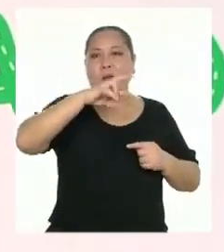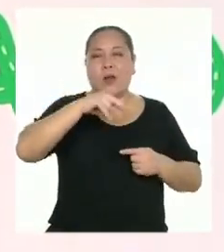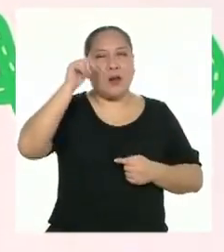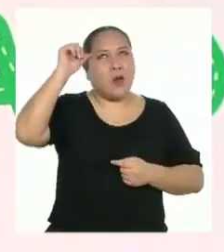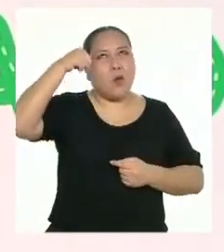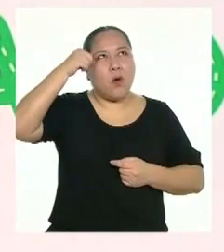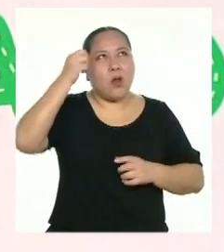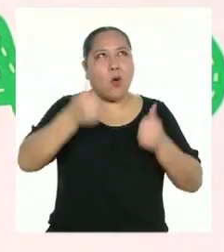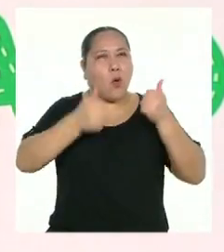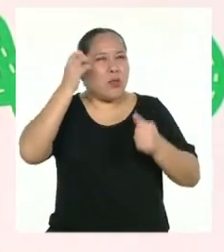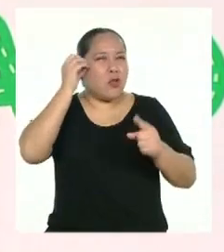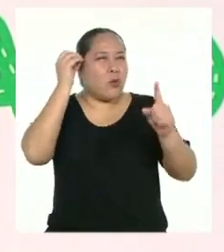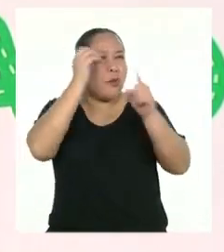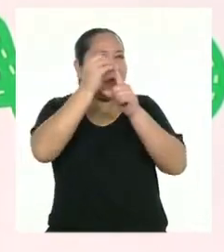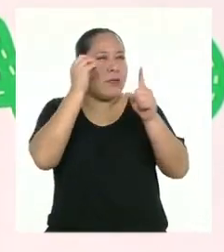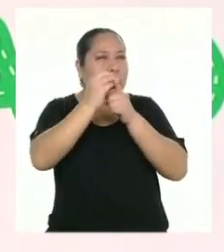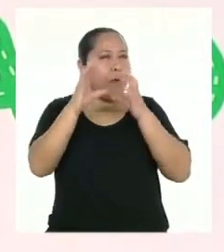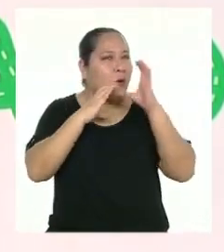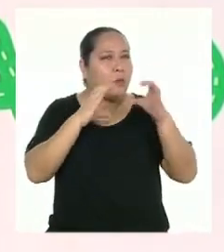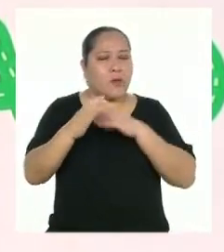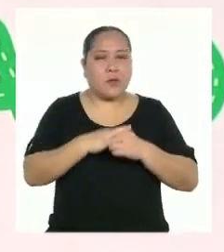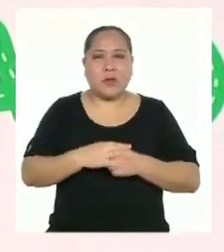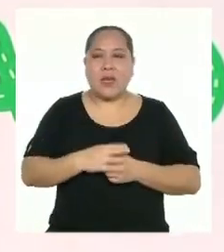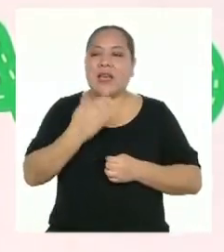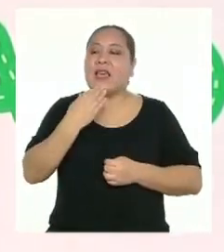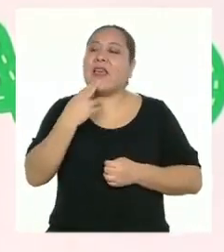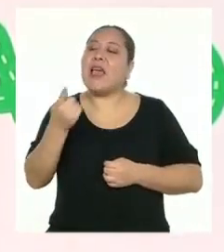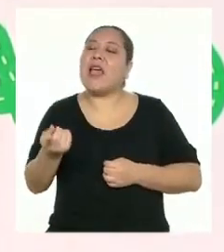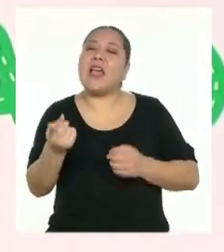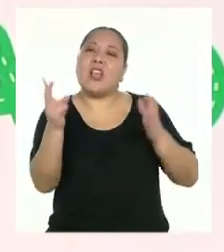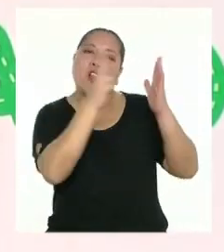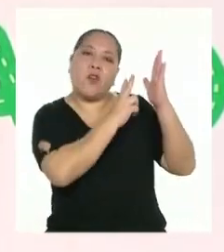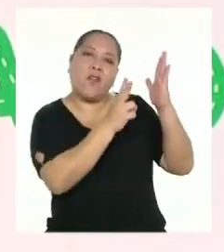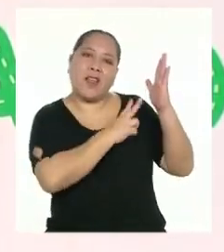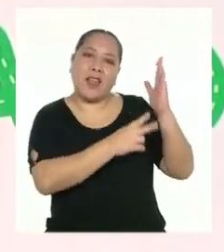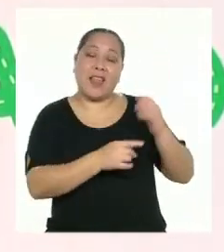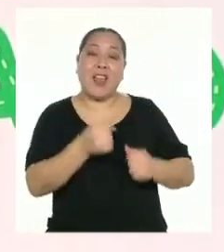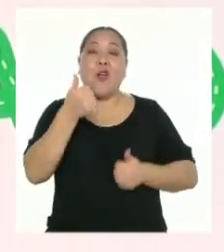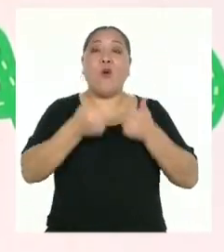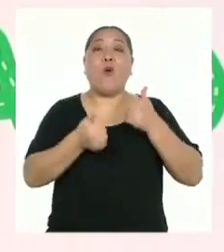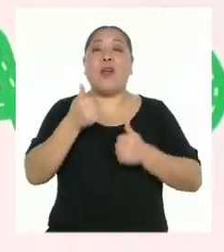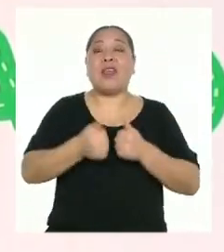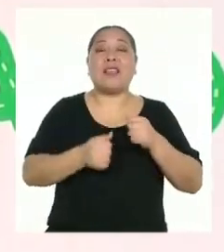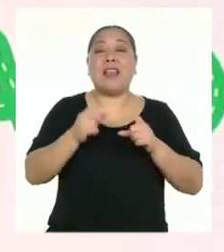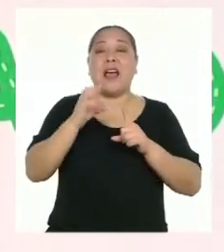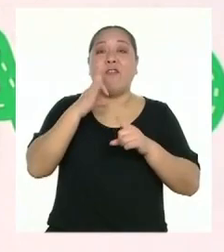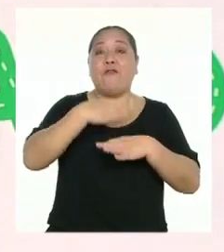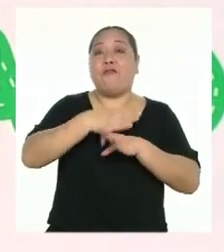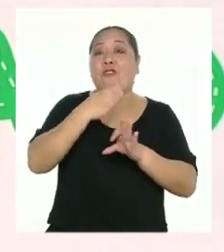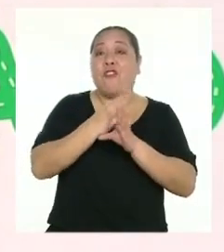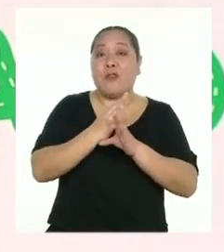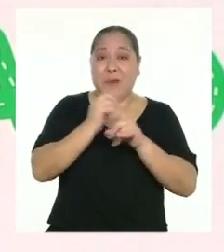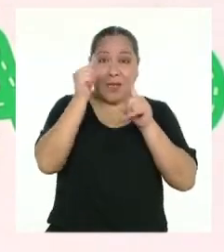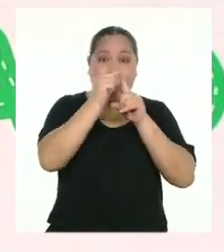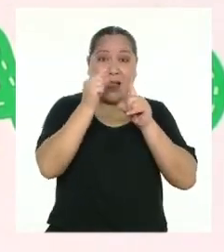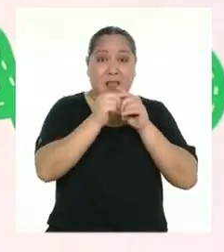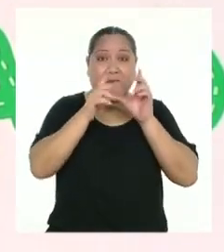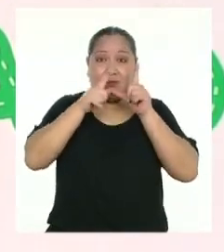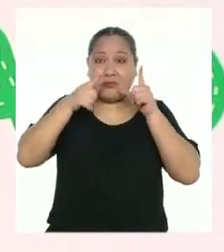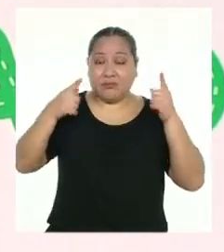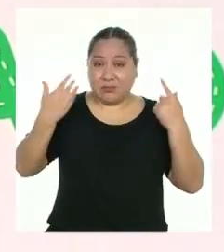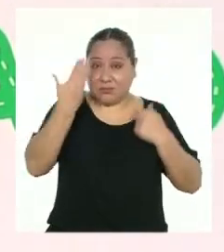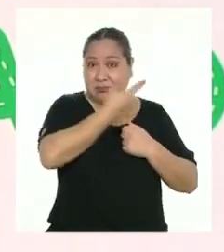definir el propósito comunicativo, el destinatario y el registro. En función de ello, determinen cuáles son las